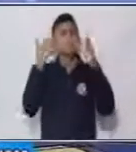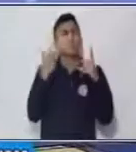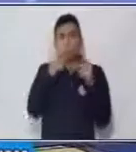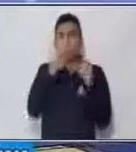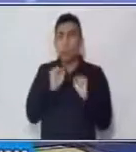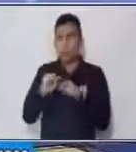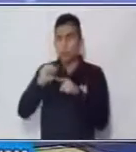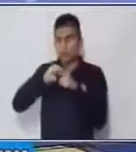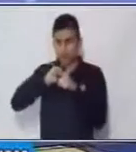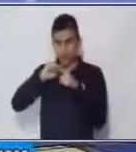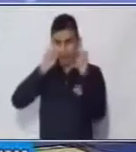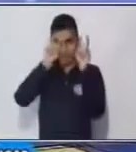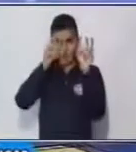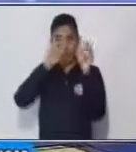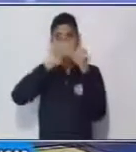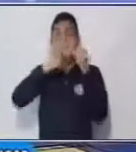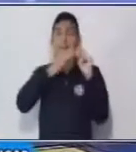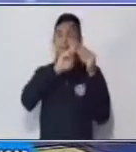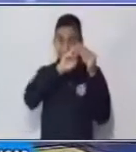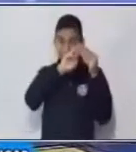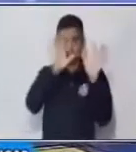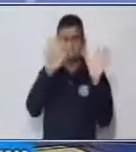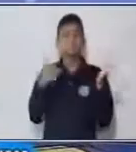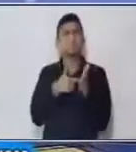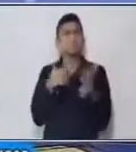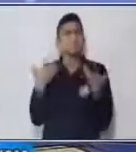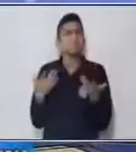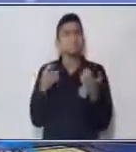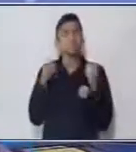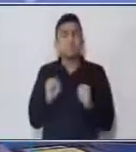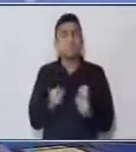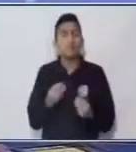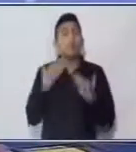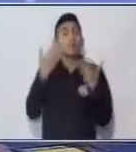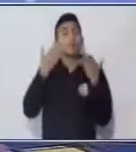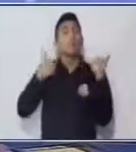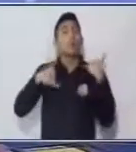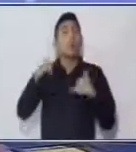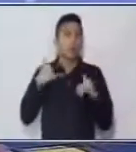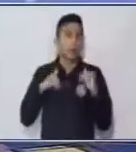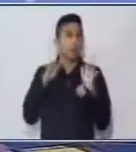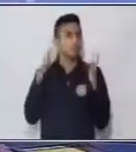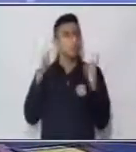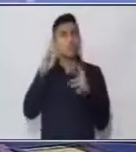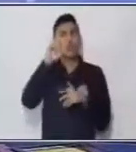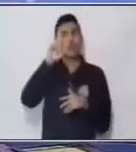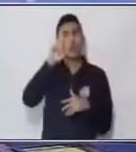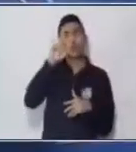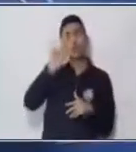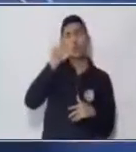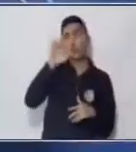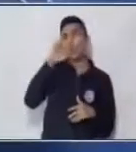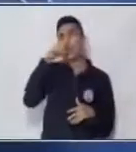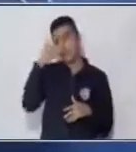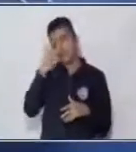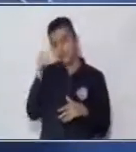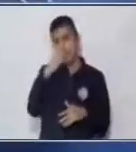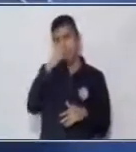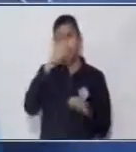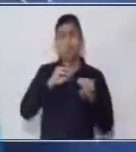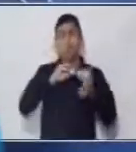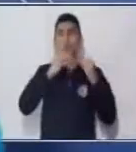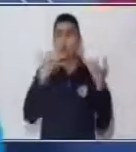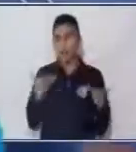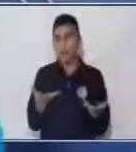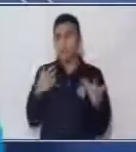área de matemática. En esta clase yo les traigo un juego que es la ruleta numérica. La ruleta numérica